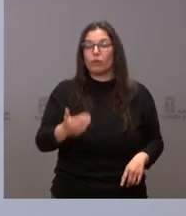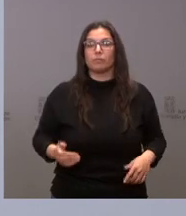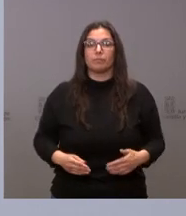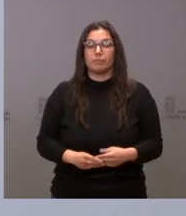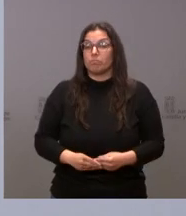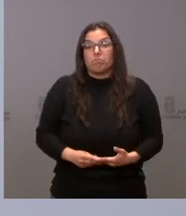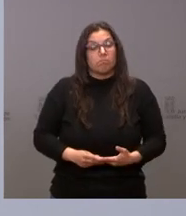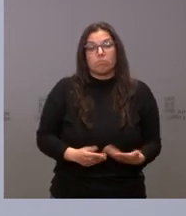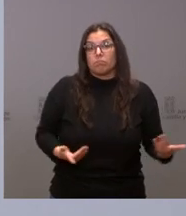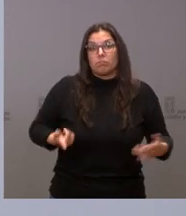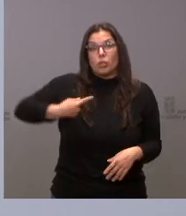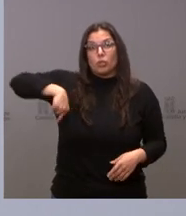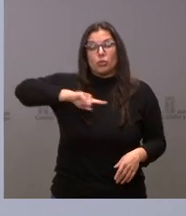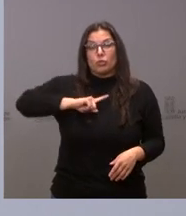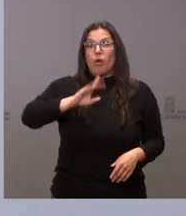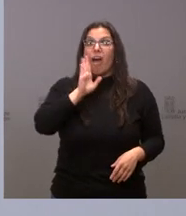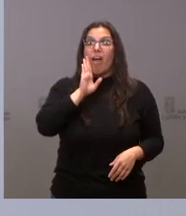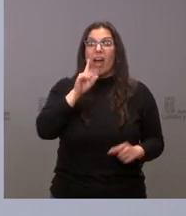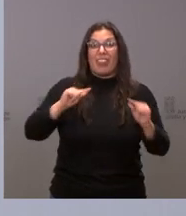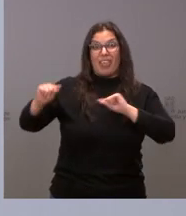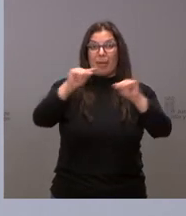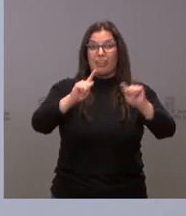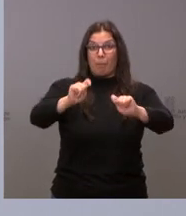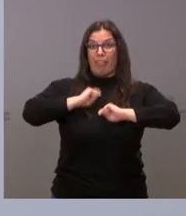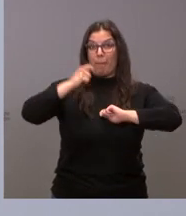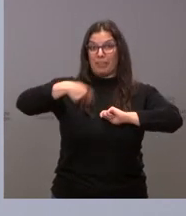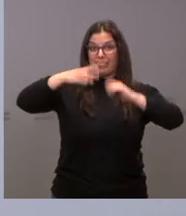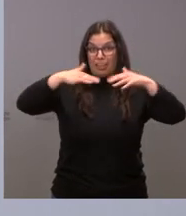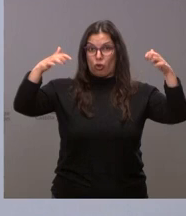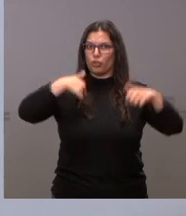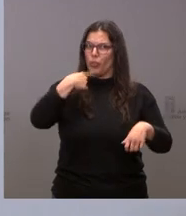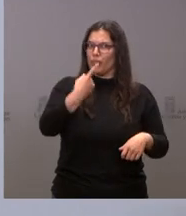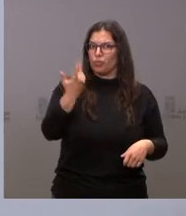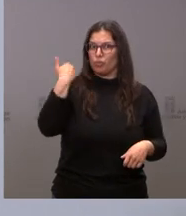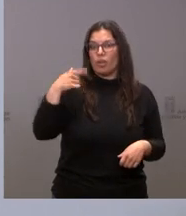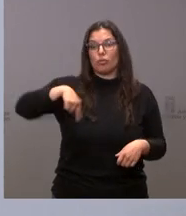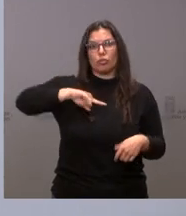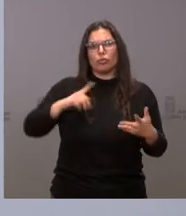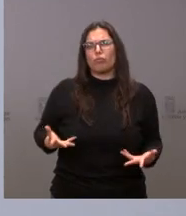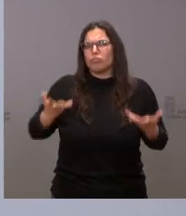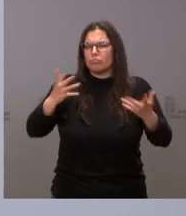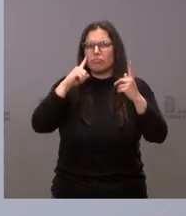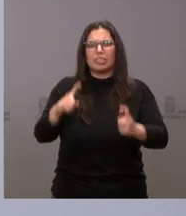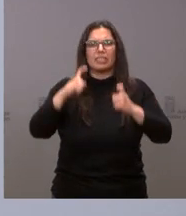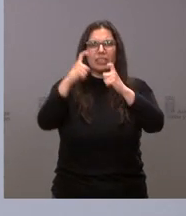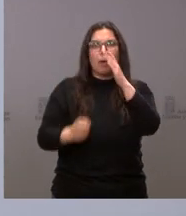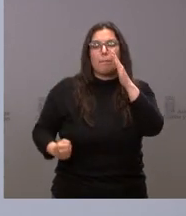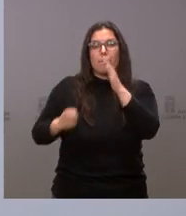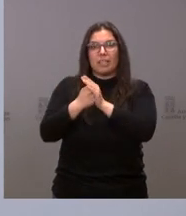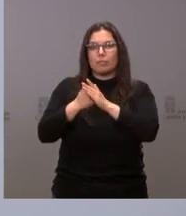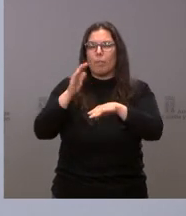por nuestra parte lo dije en el debate de investidura vamos a hacer todo lo que está en nuestras manos pero